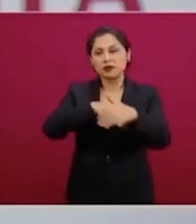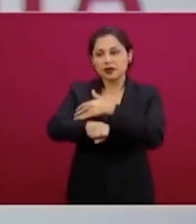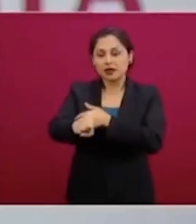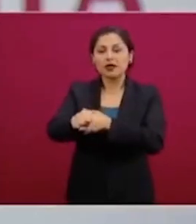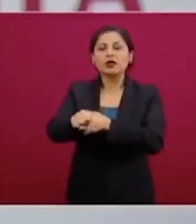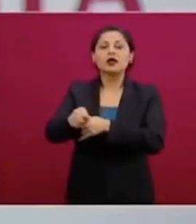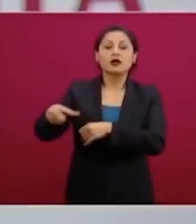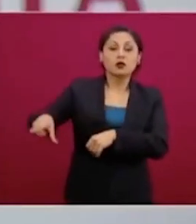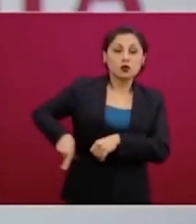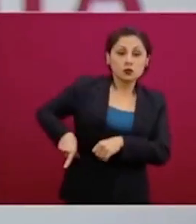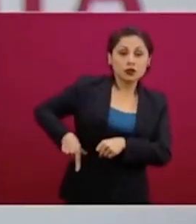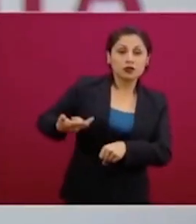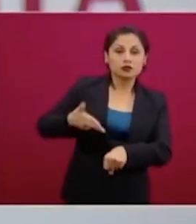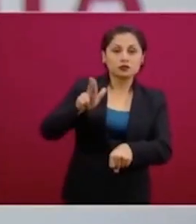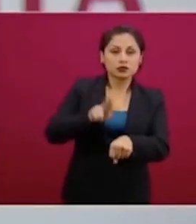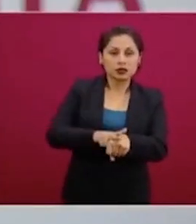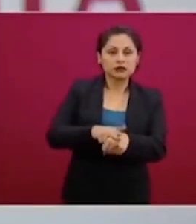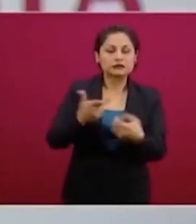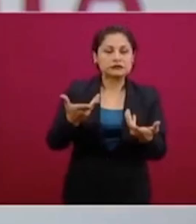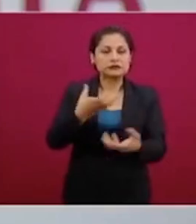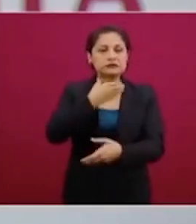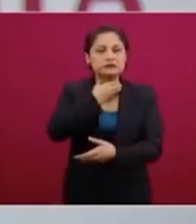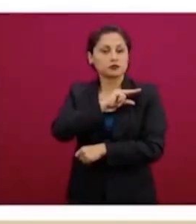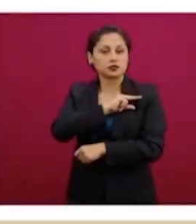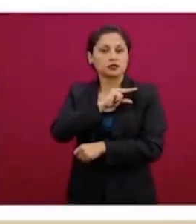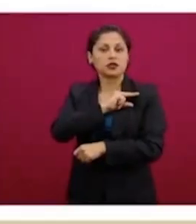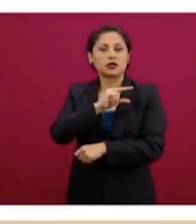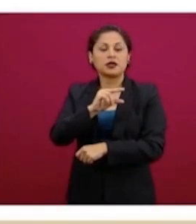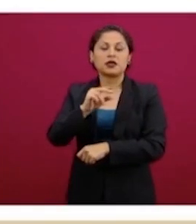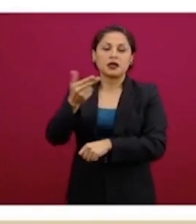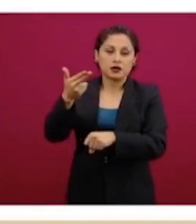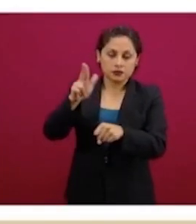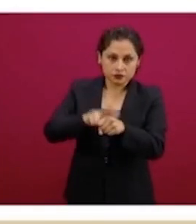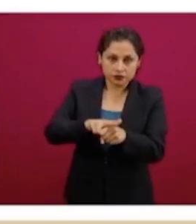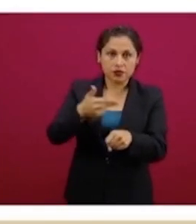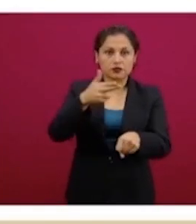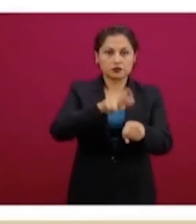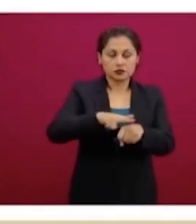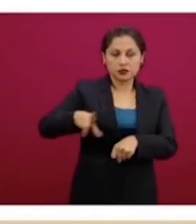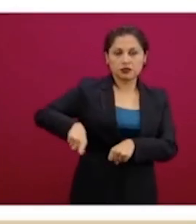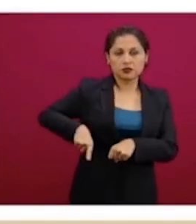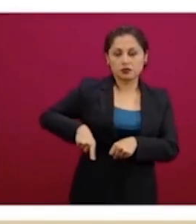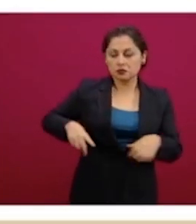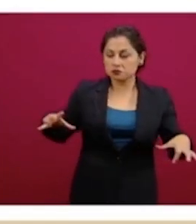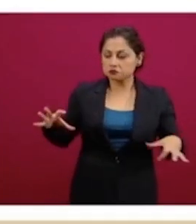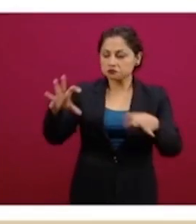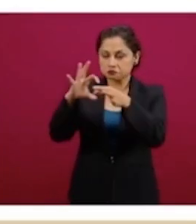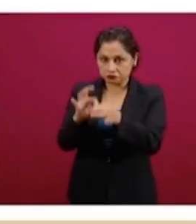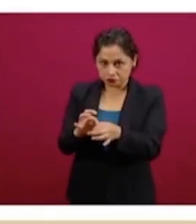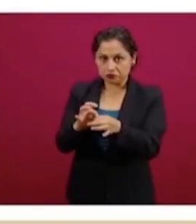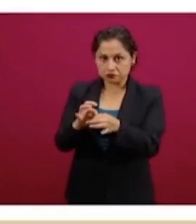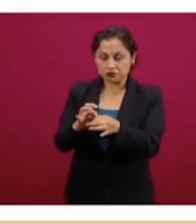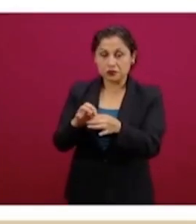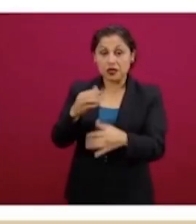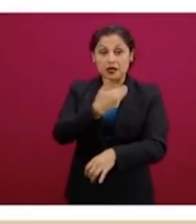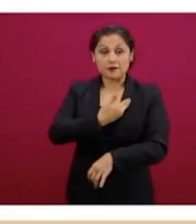hospitales privados sin costo para el beneficiario. Dijo entonces el señor presidente que entraría en vigor el día 23, y por